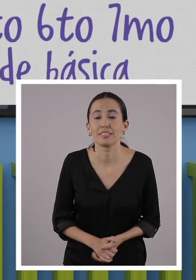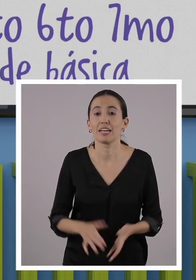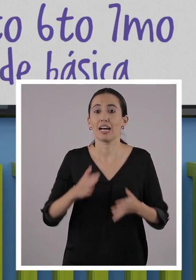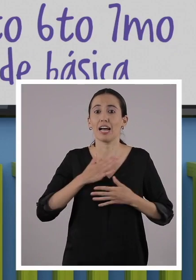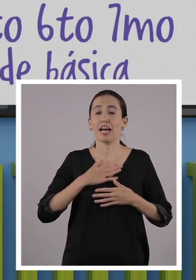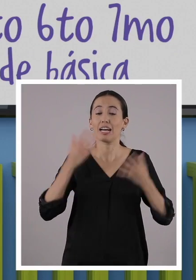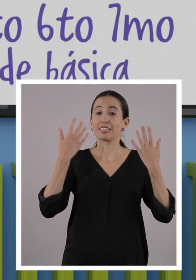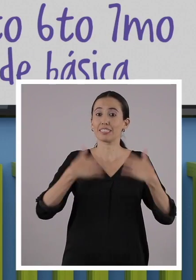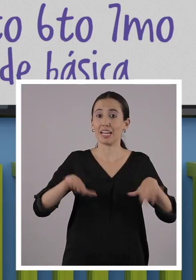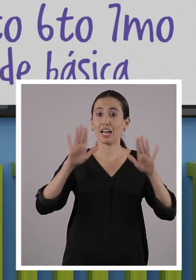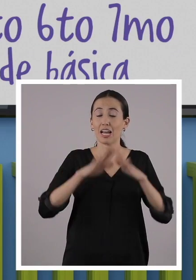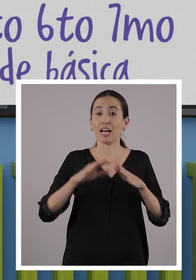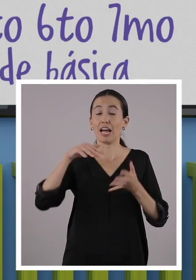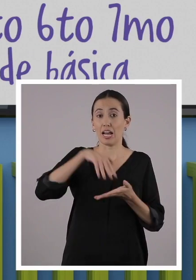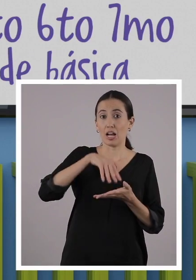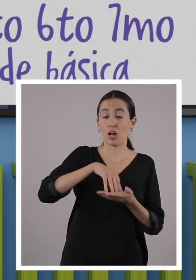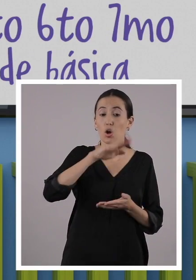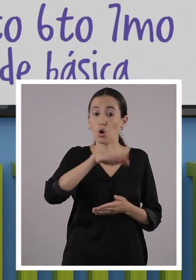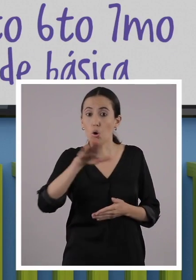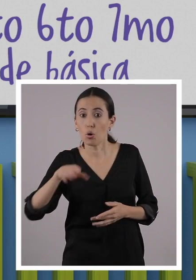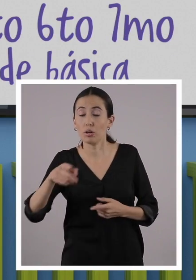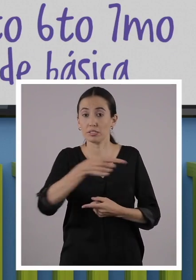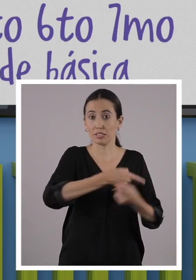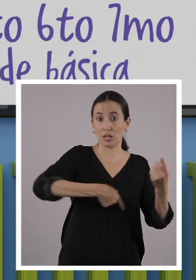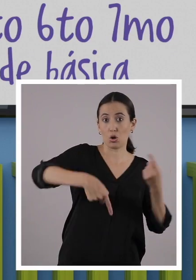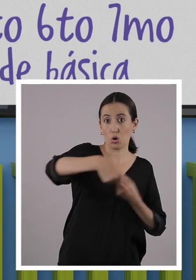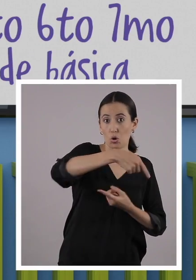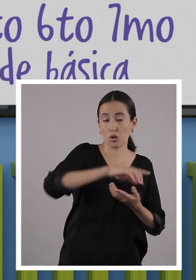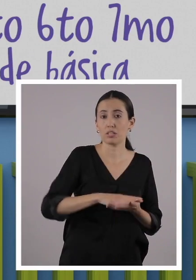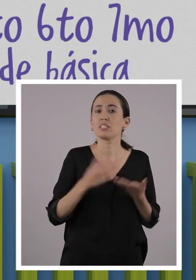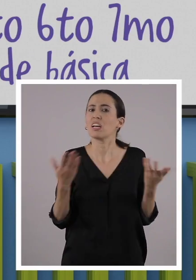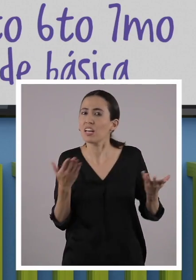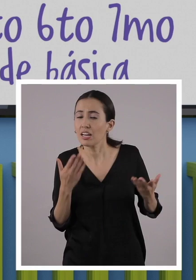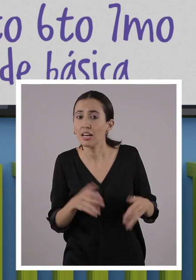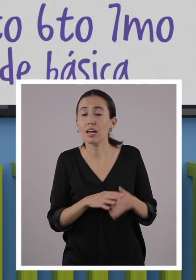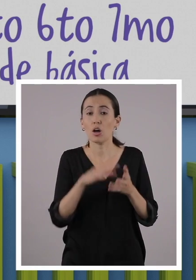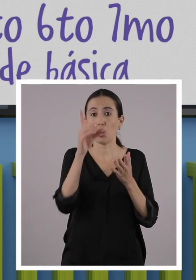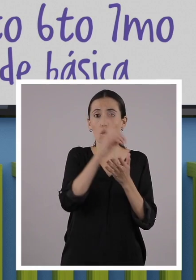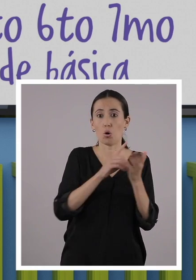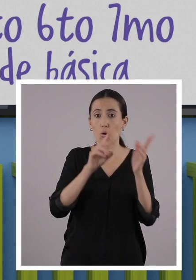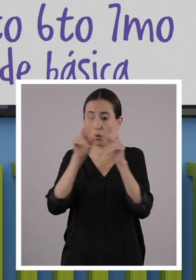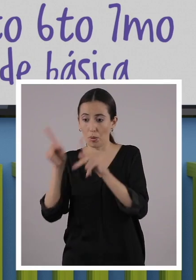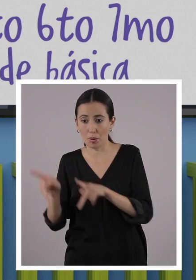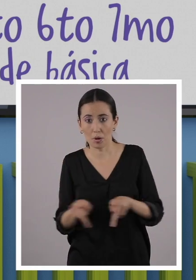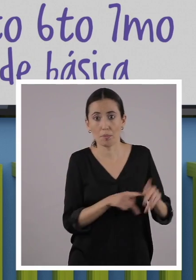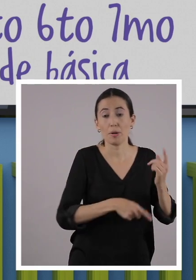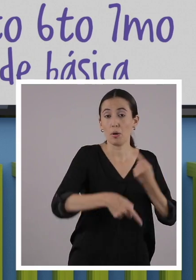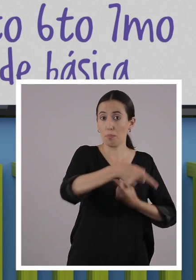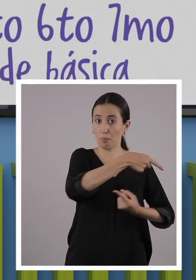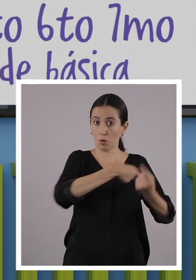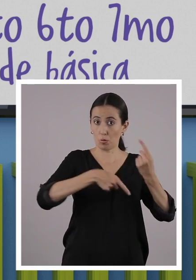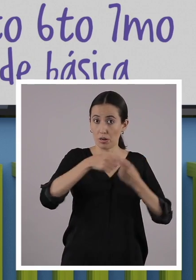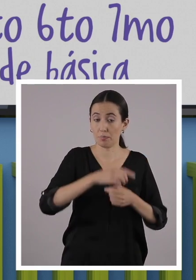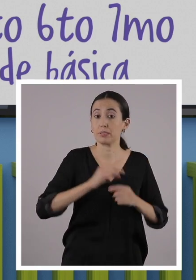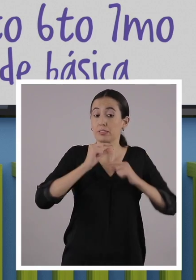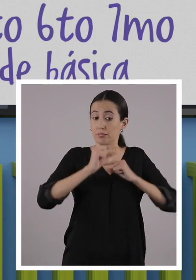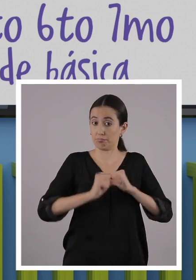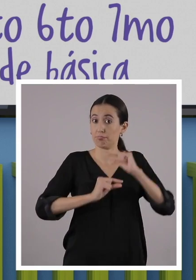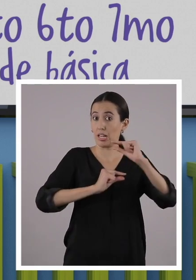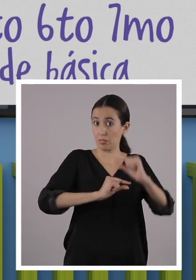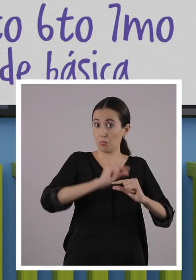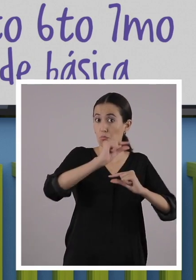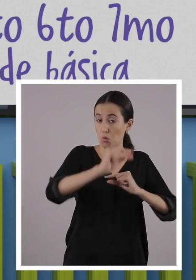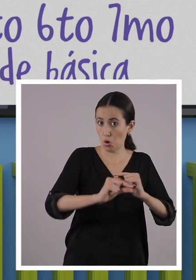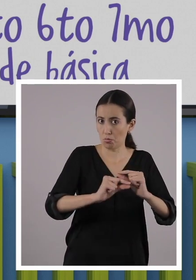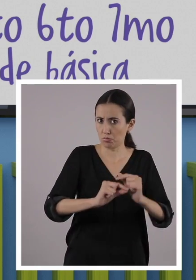Estamos casi listos para que los alumnos regresen a las aulas paulatinamente y para eso hemos diseñado un plan. Volveremos a clases, pero de